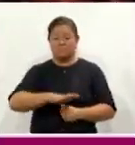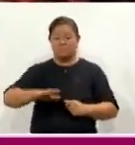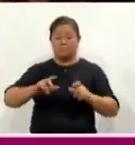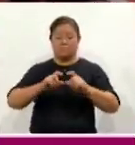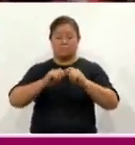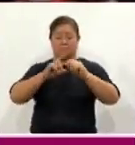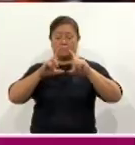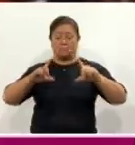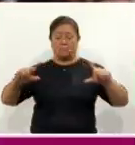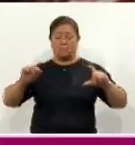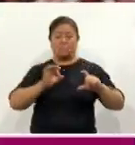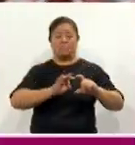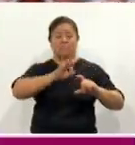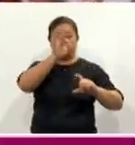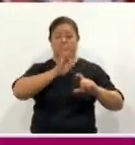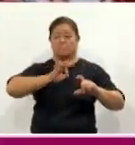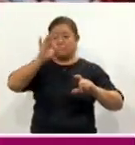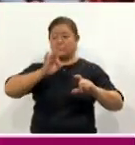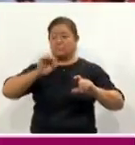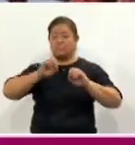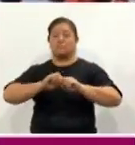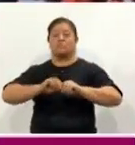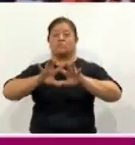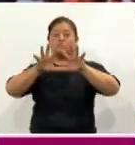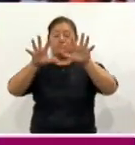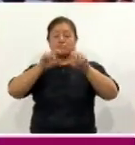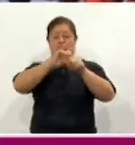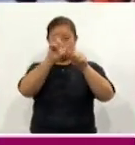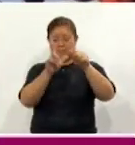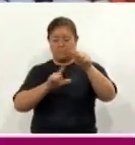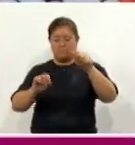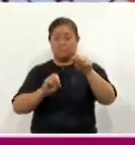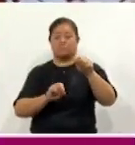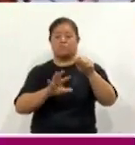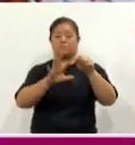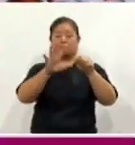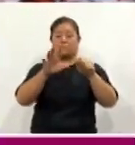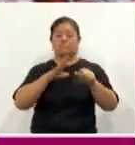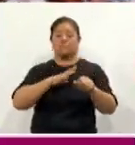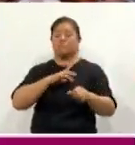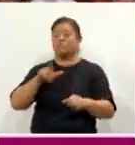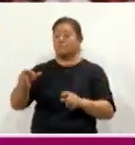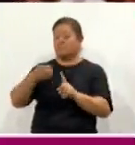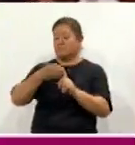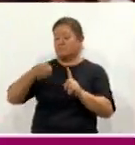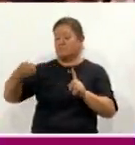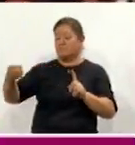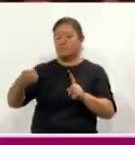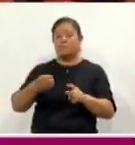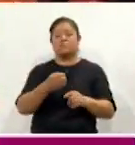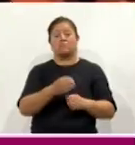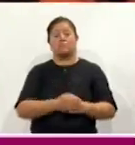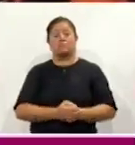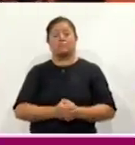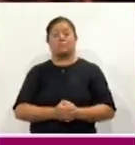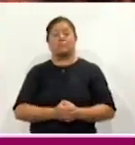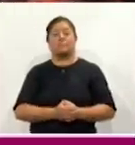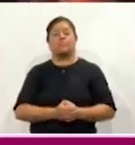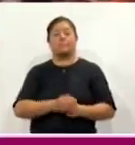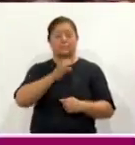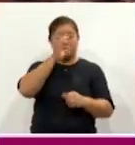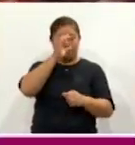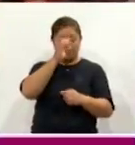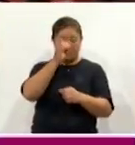de México, que organiza la Dirección de Cultura y Recreación de la Secretaría de Educación